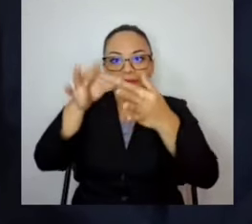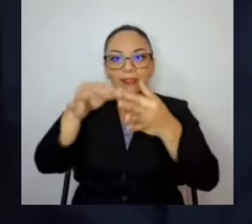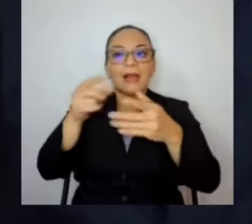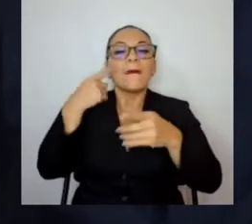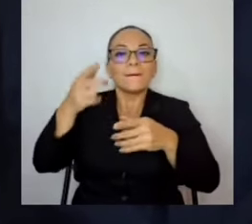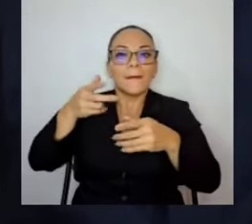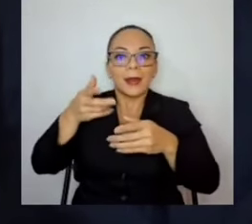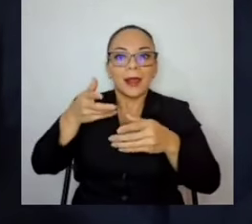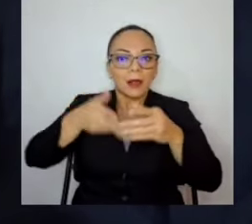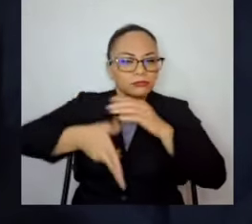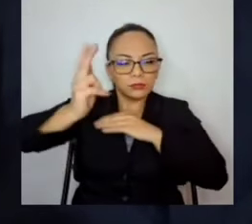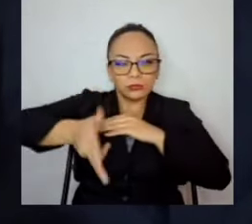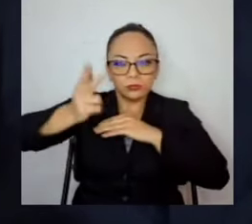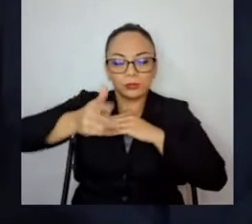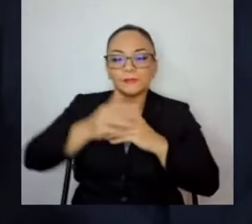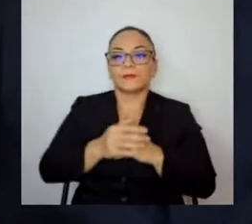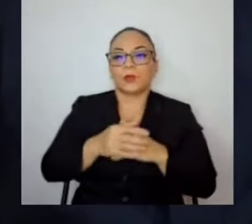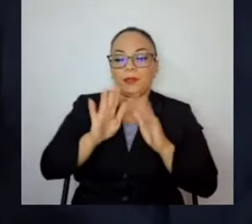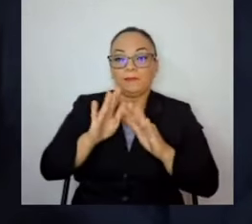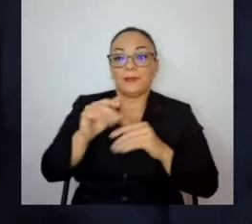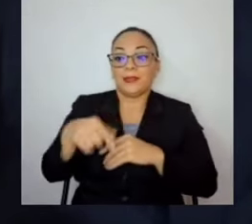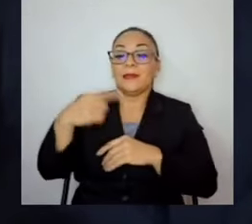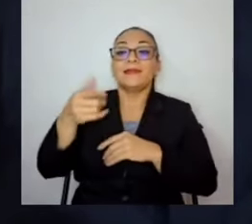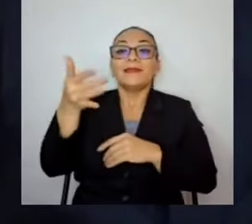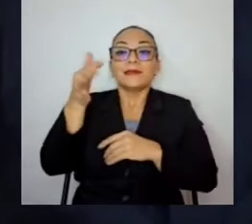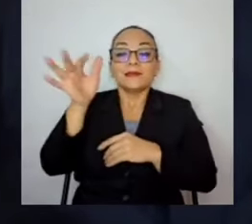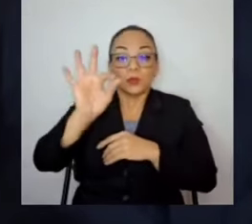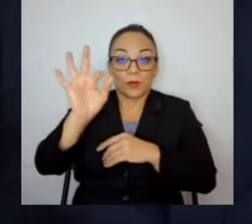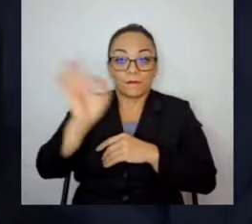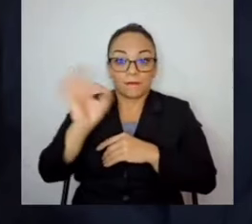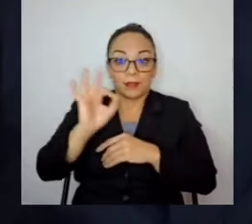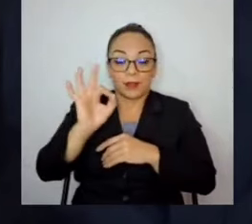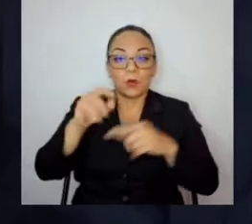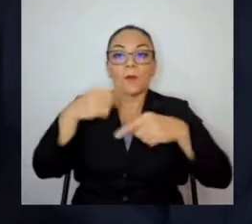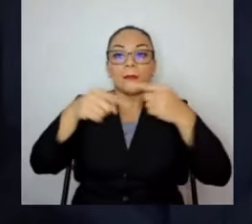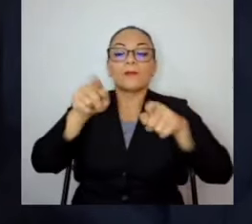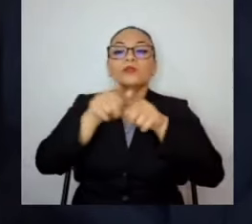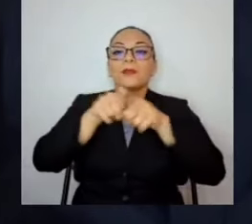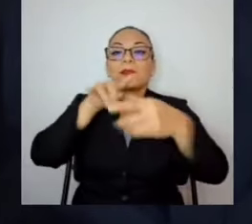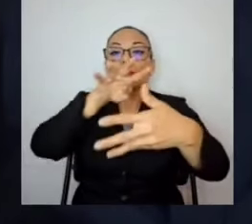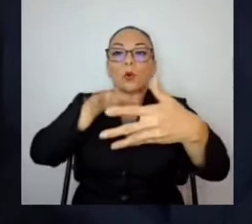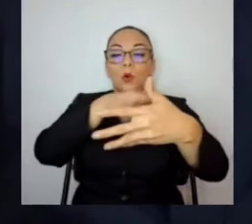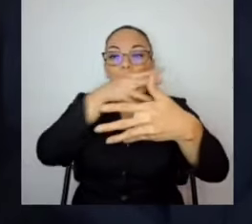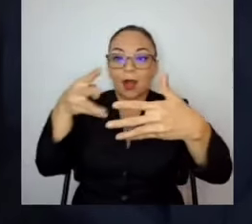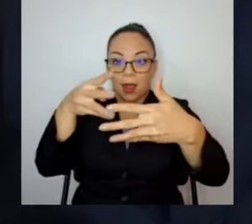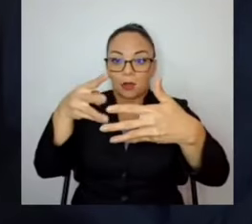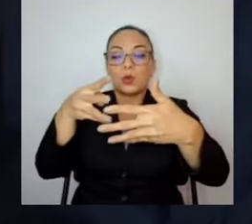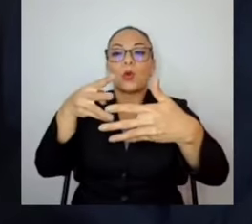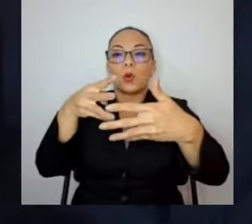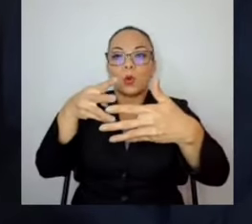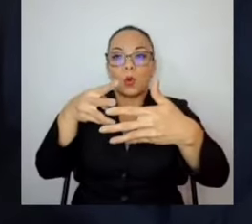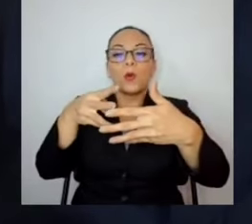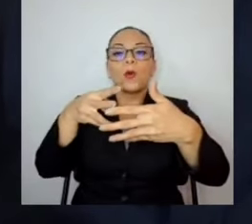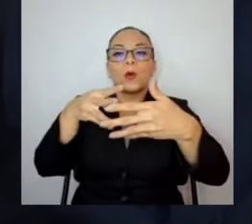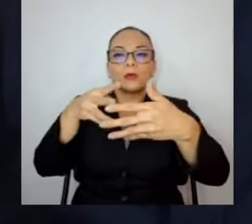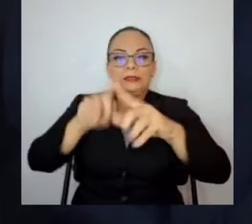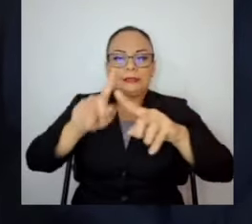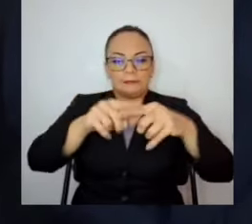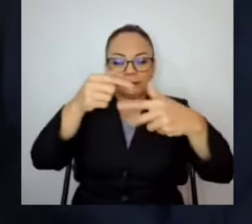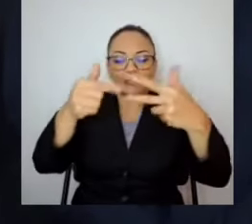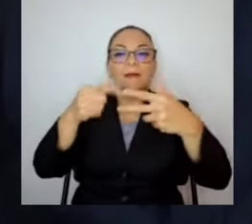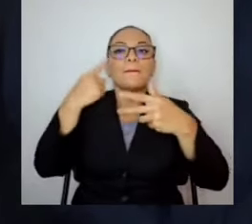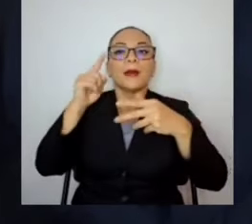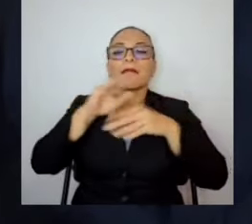próximo, 19 de febrero, empezaremos con un horario escalonado para el funcionariado público en